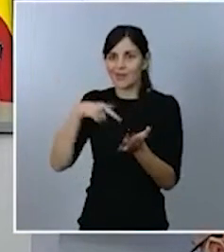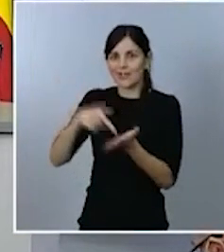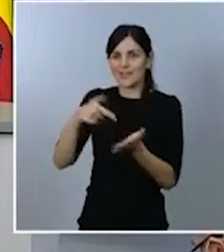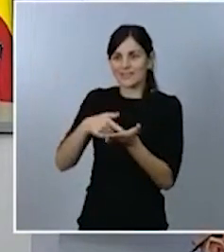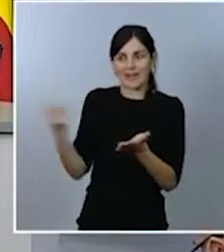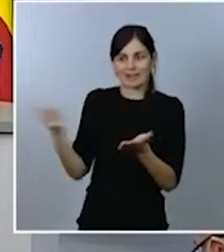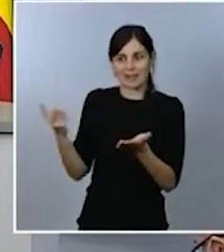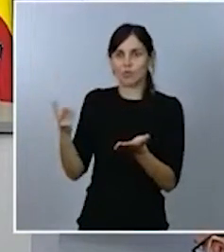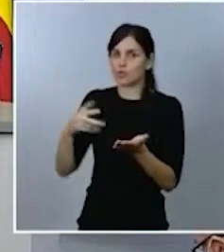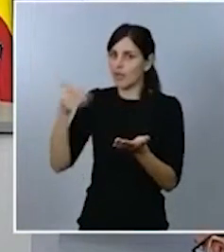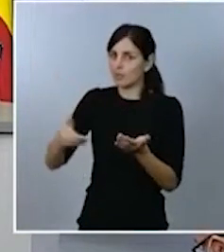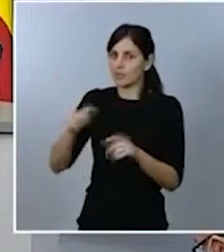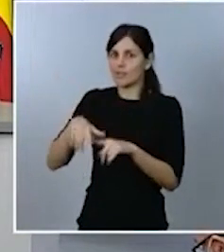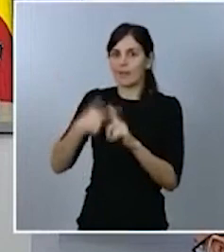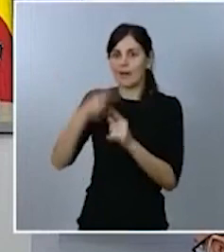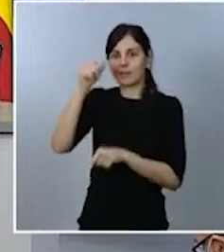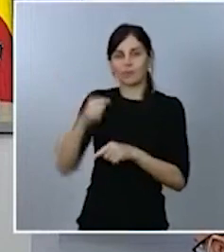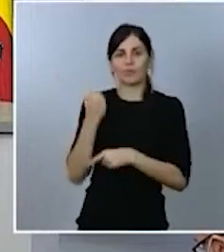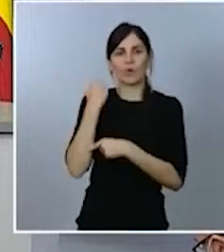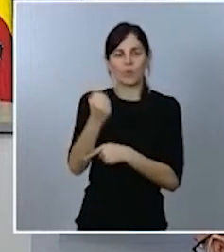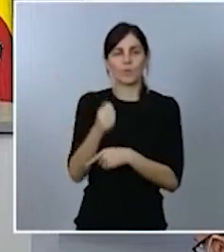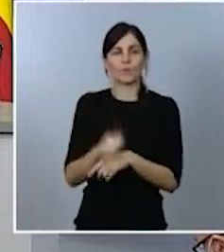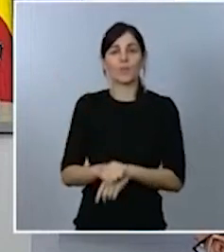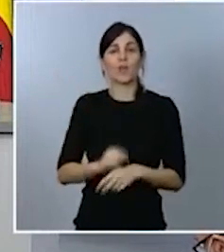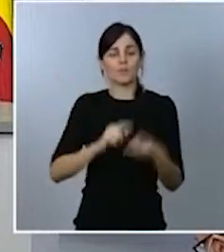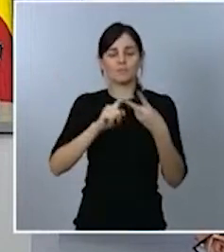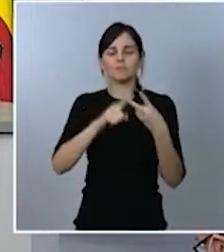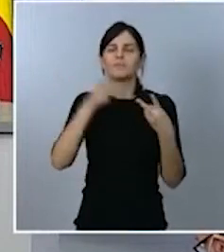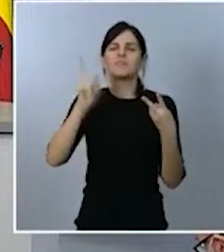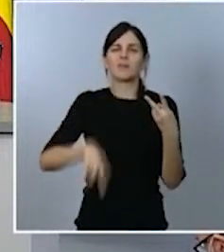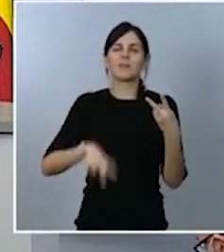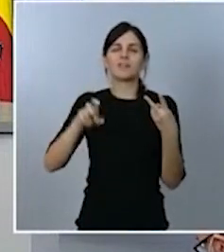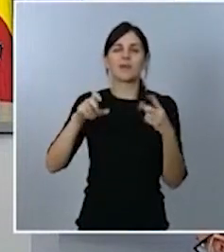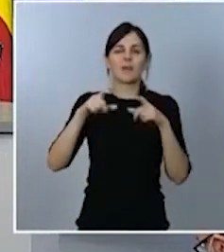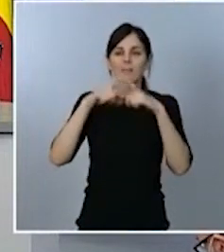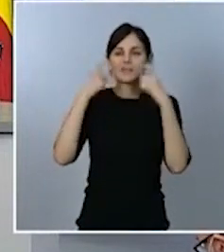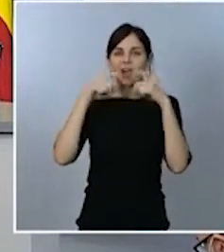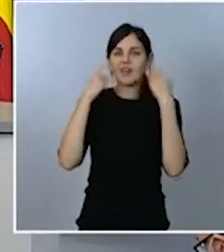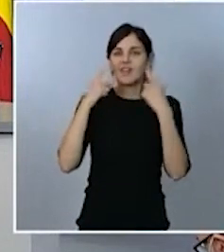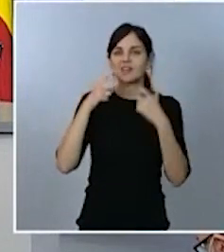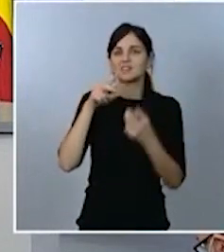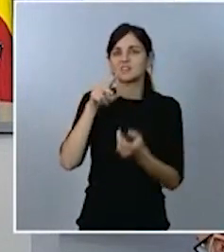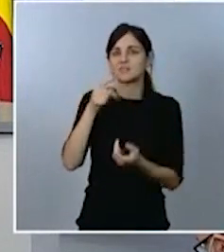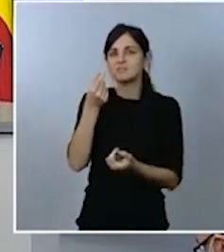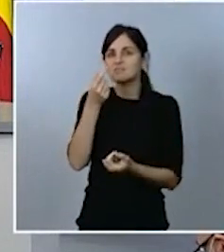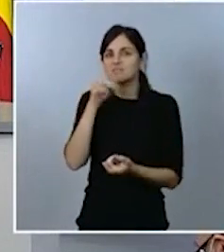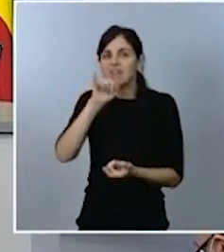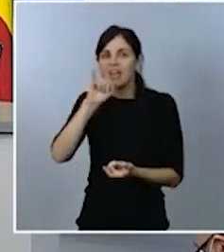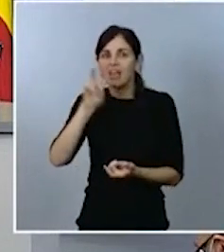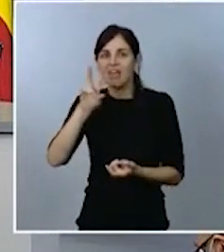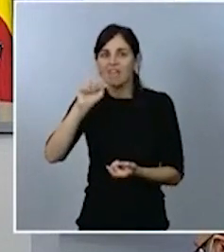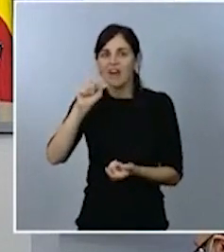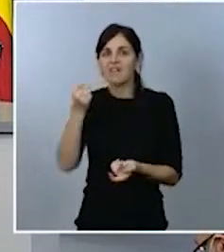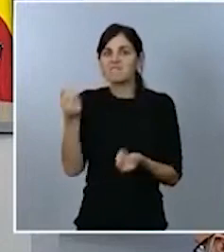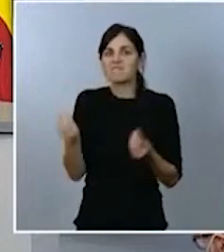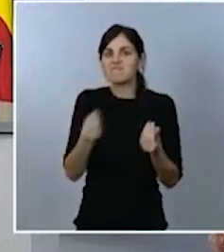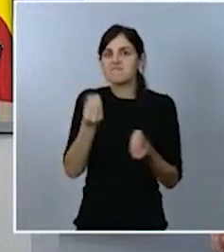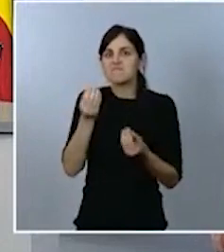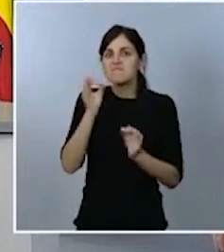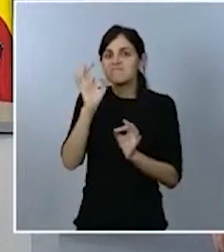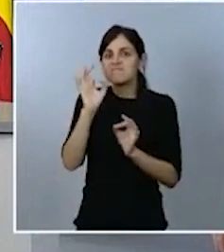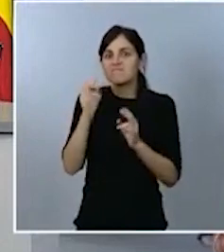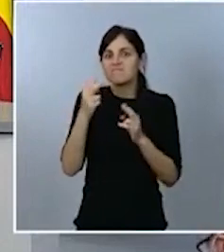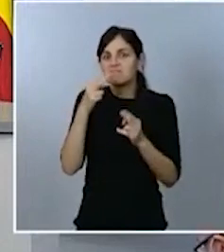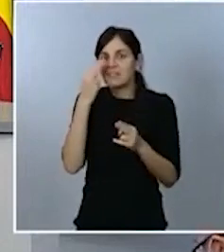las mascarillas. ¿Por qué no se termina de tomar ninguna decisión sobre esa cuestión, que usted siempre dice que es un tema europeo, pero no